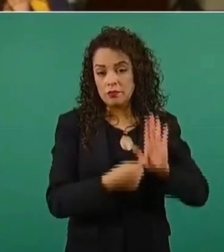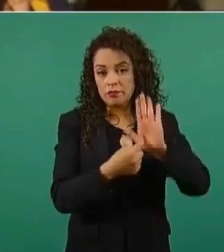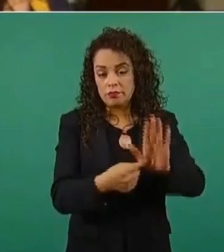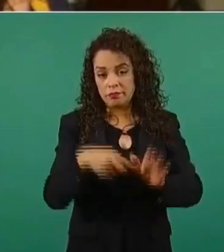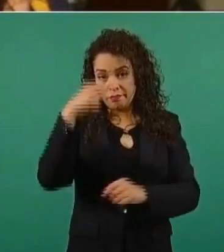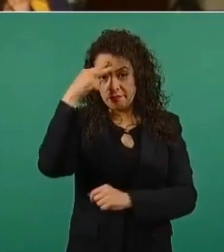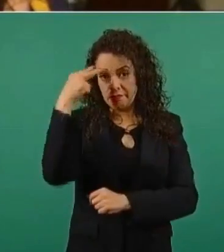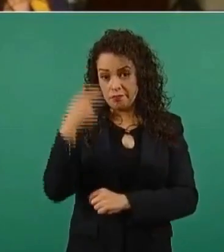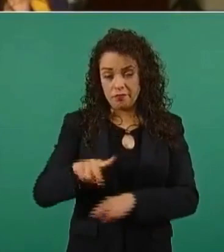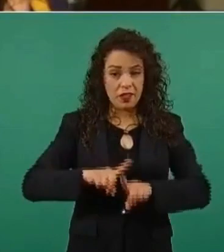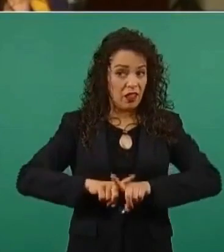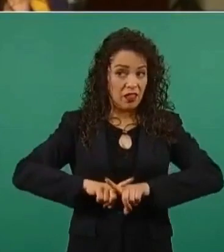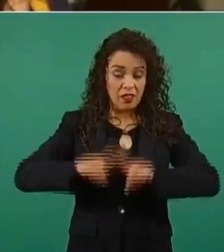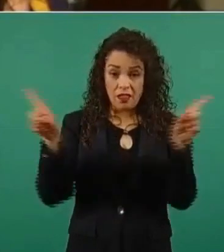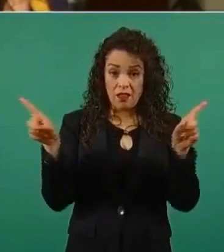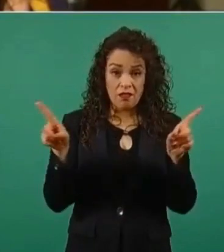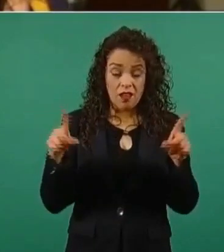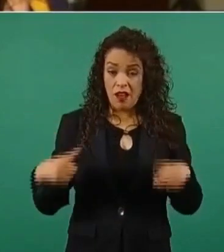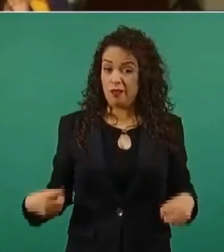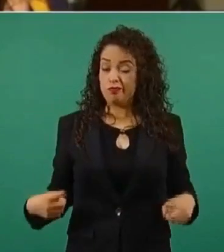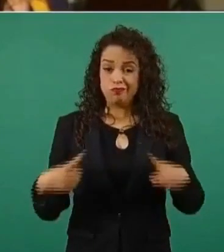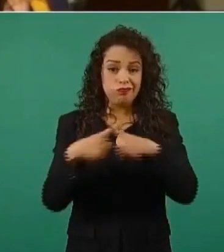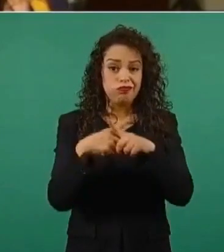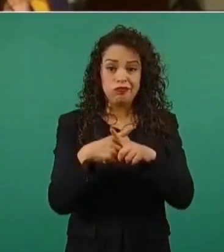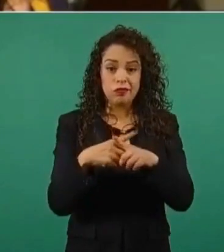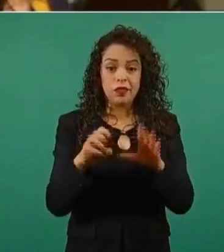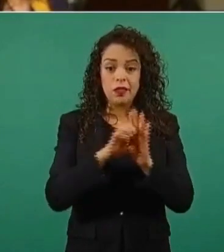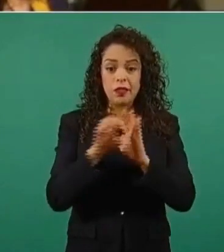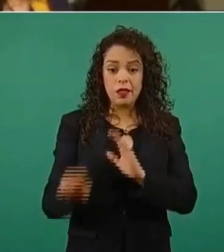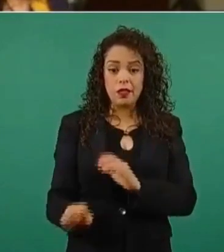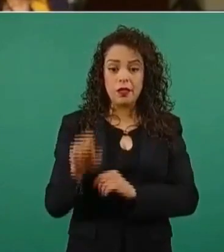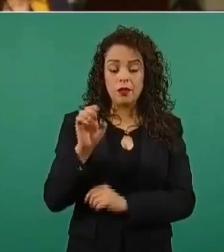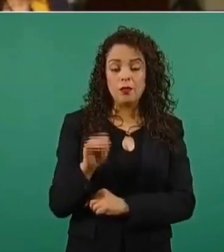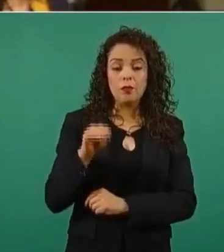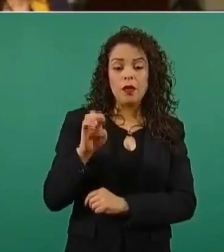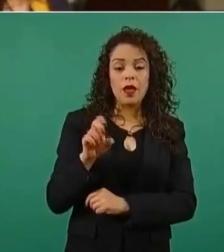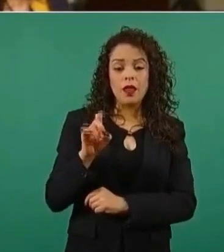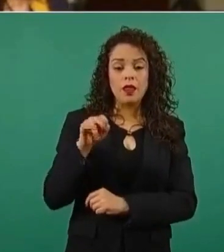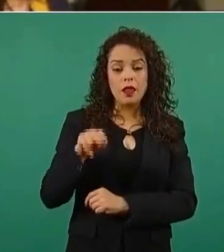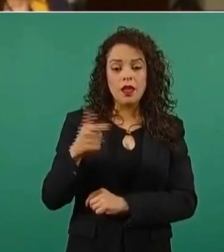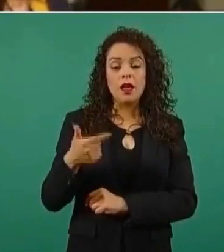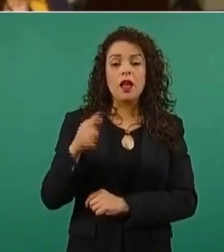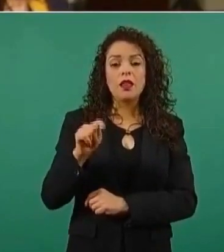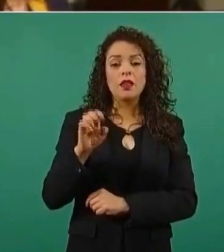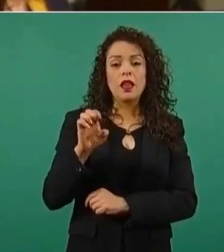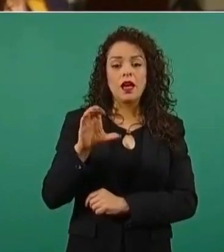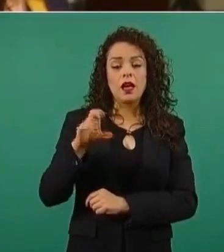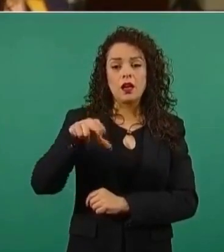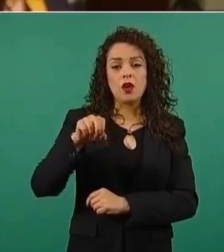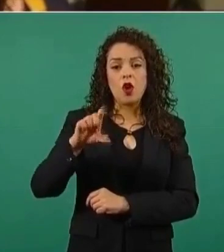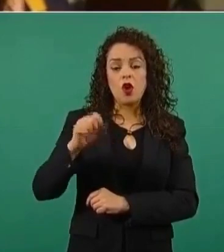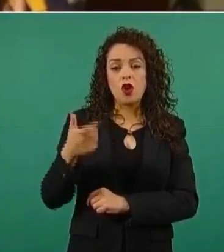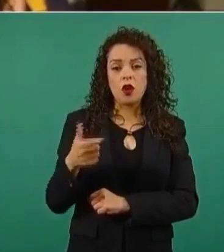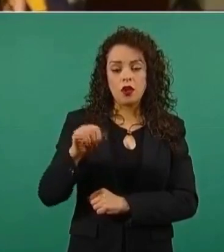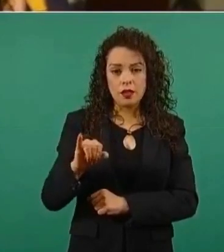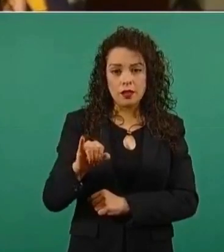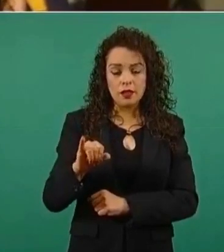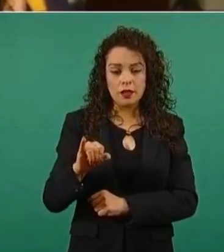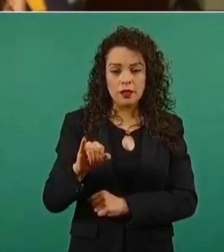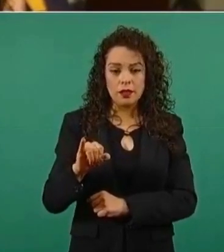México. Por ejemplo, Maining Technology, pues presenta en sus estudios